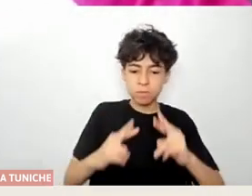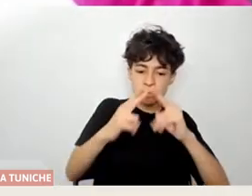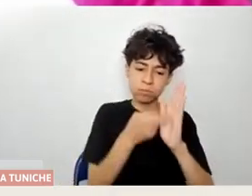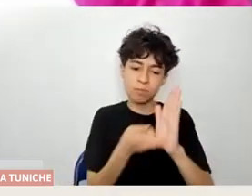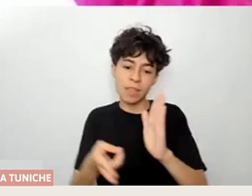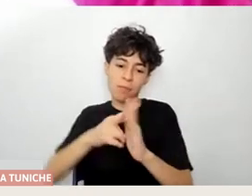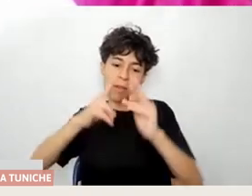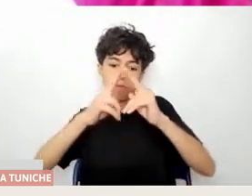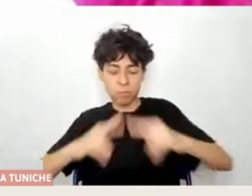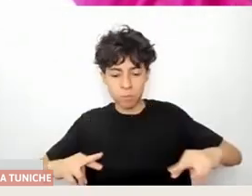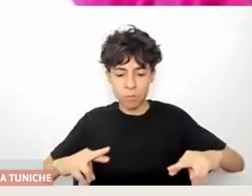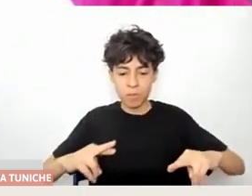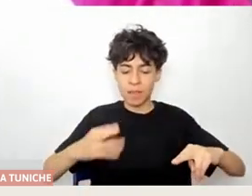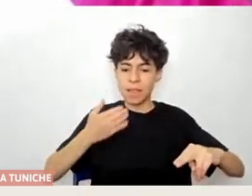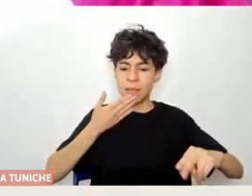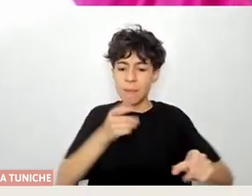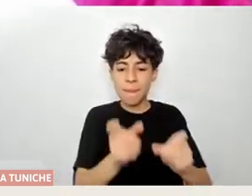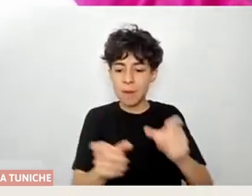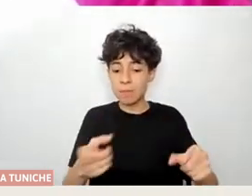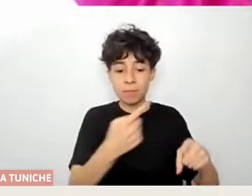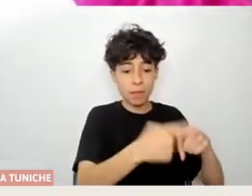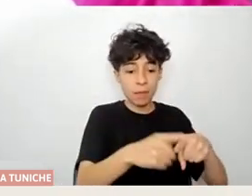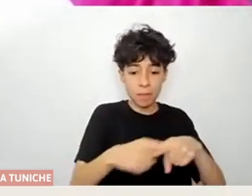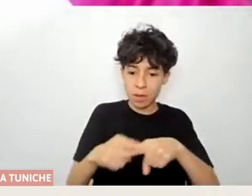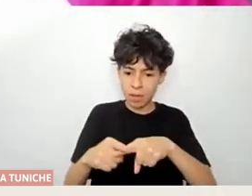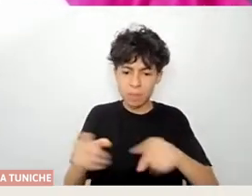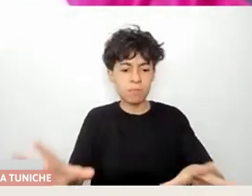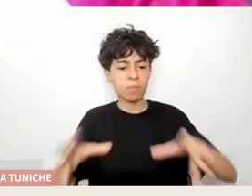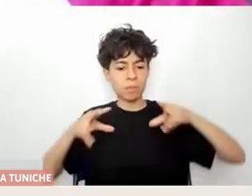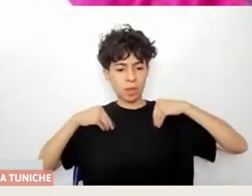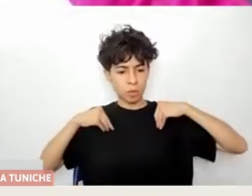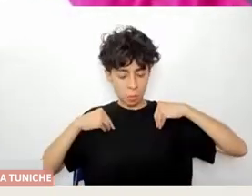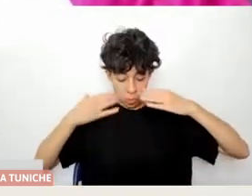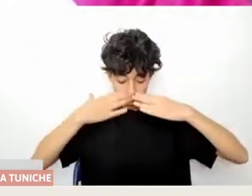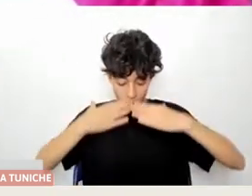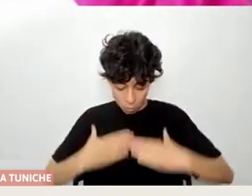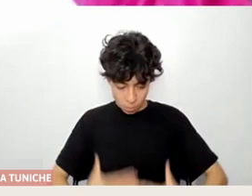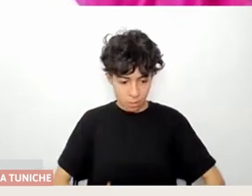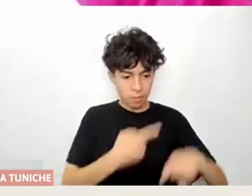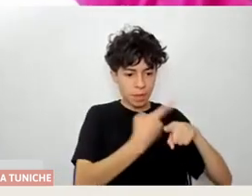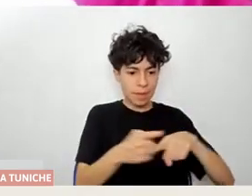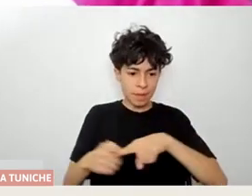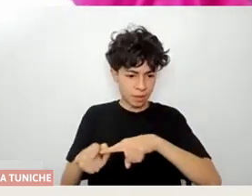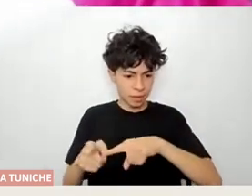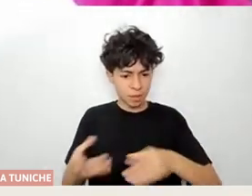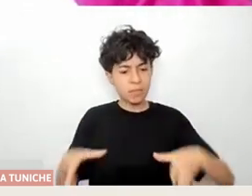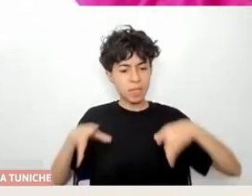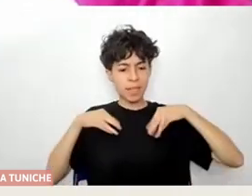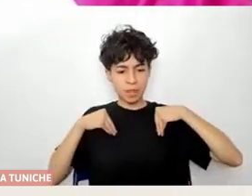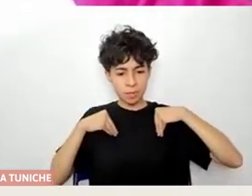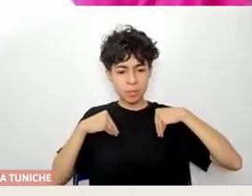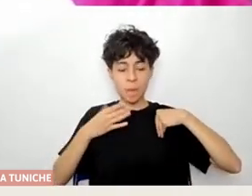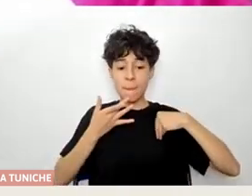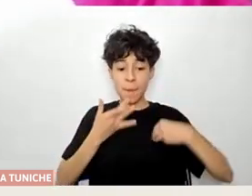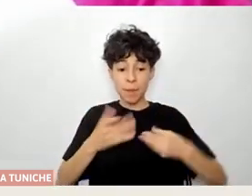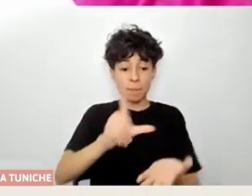habitando y asumiendo la diferencia frente y junto a las cuerpas, los cuerpos que habitan al